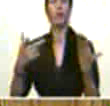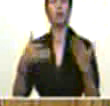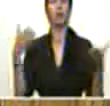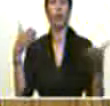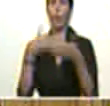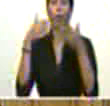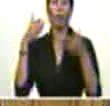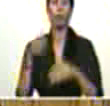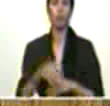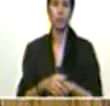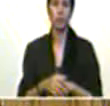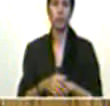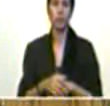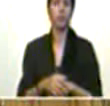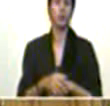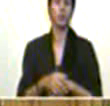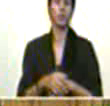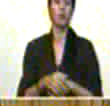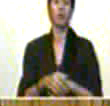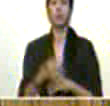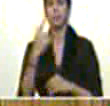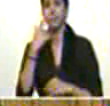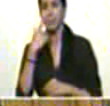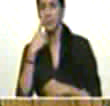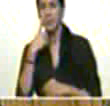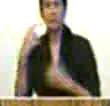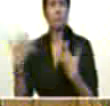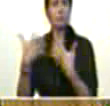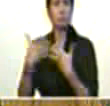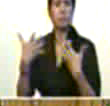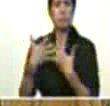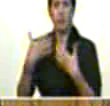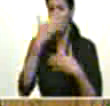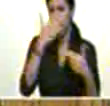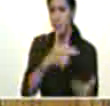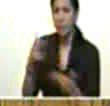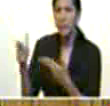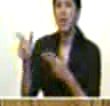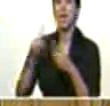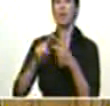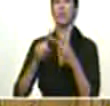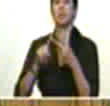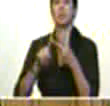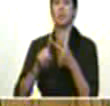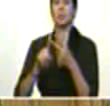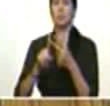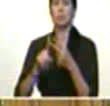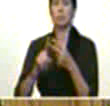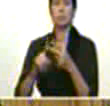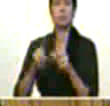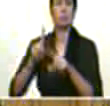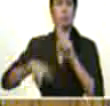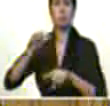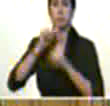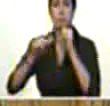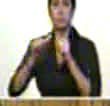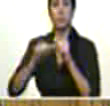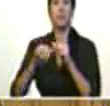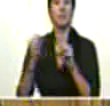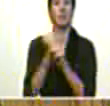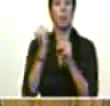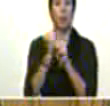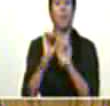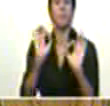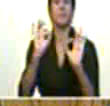la violencia criminal y paramilitar, sobre la nueva fase de las operaciones de liberación y